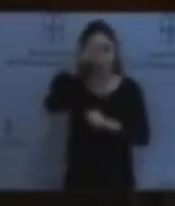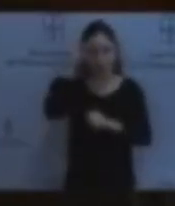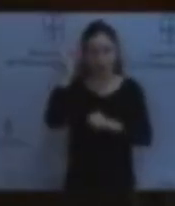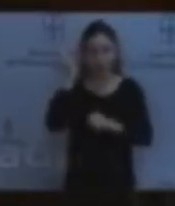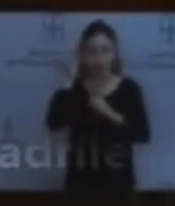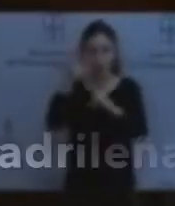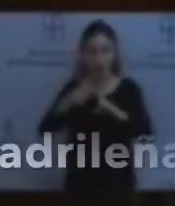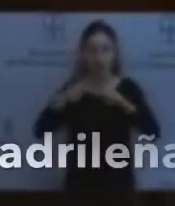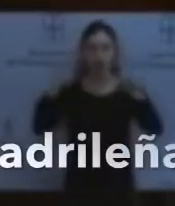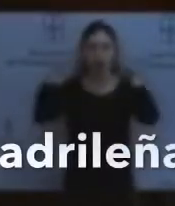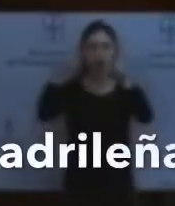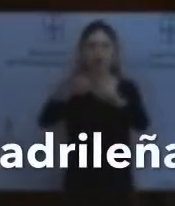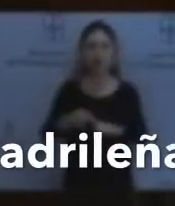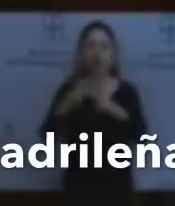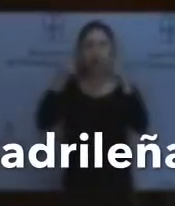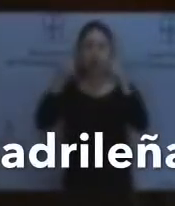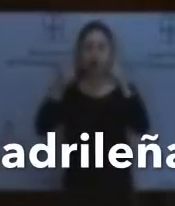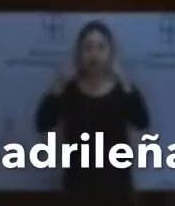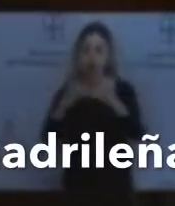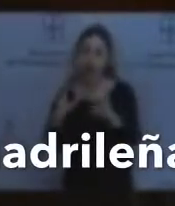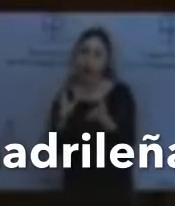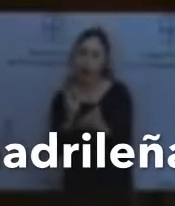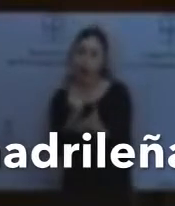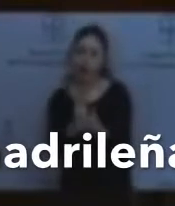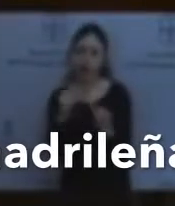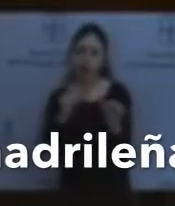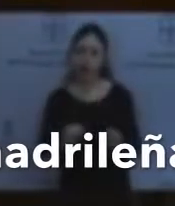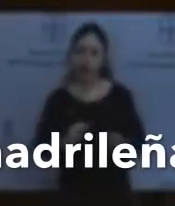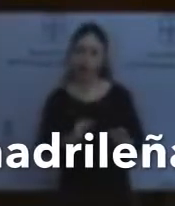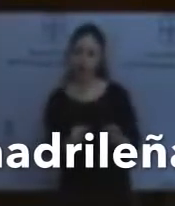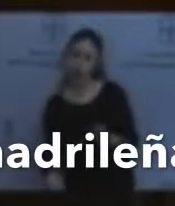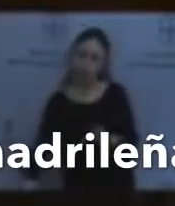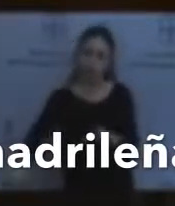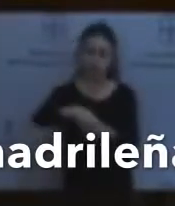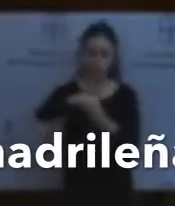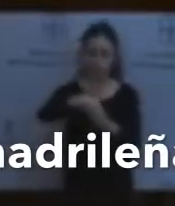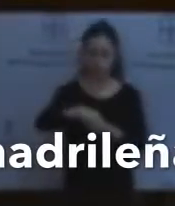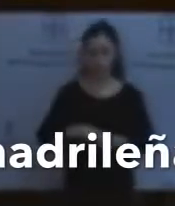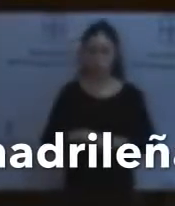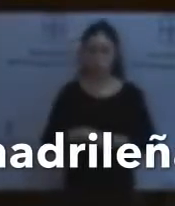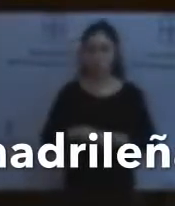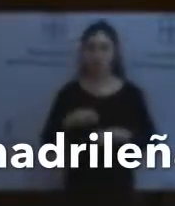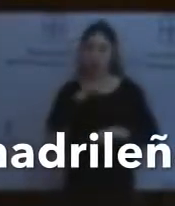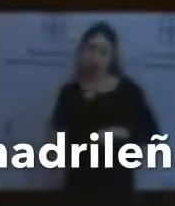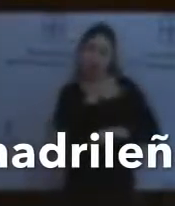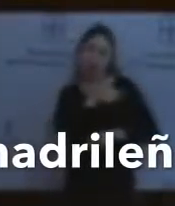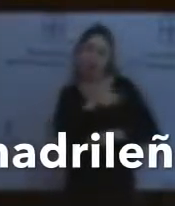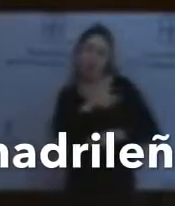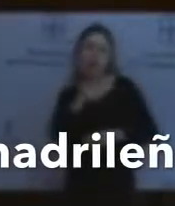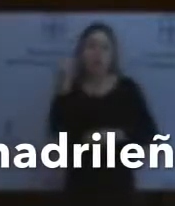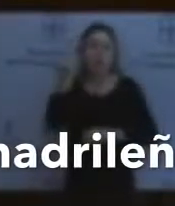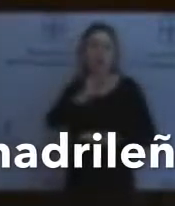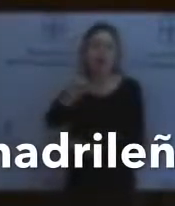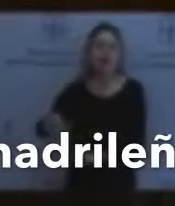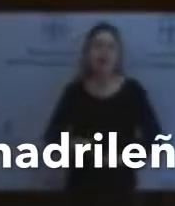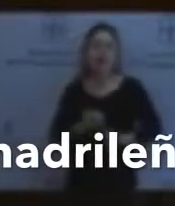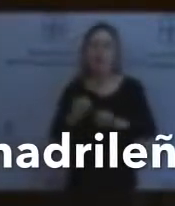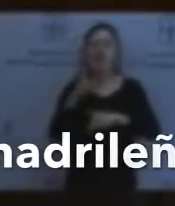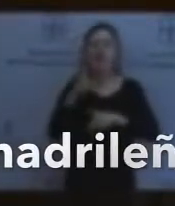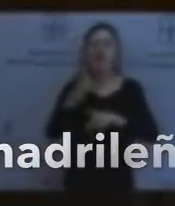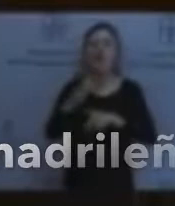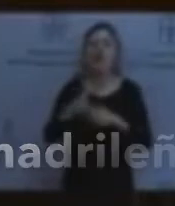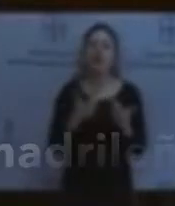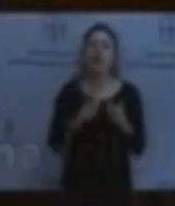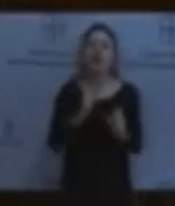chiringuito. Ese que supuestamente pretende defender los derechos de la clase trabajadora desde una sede fantasma